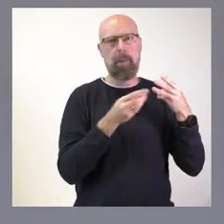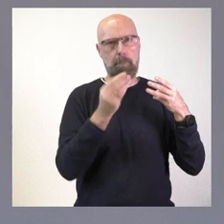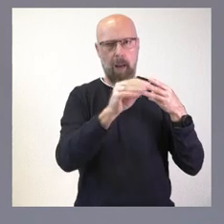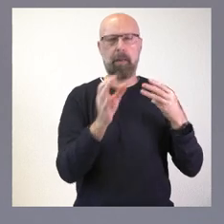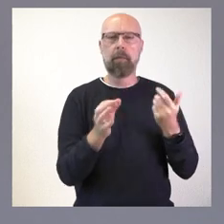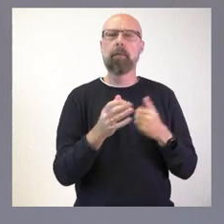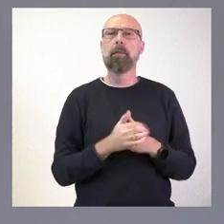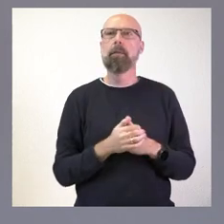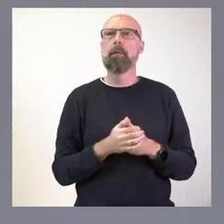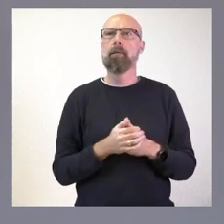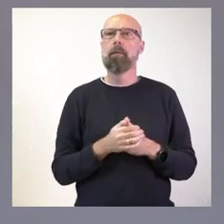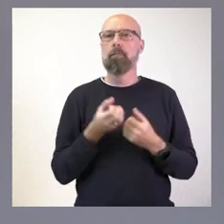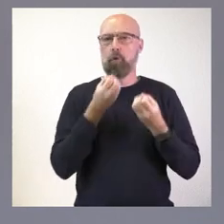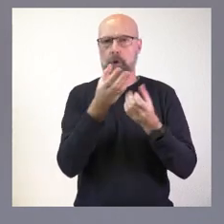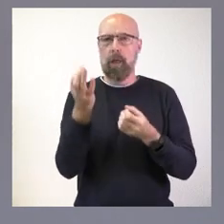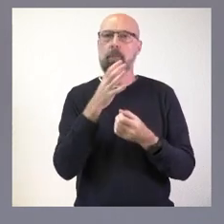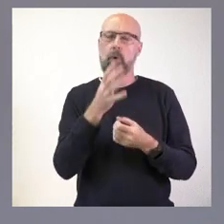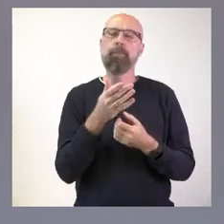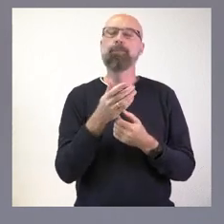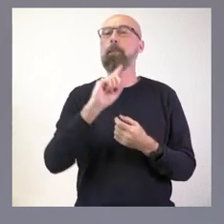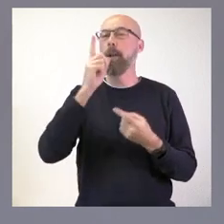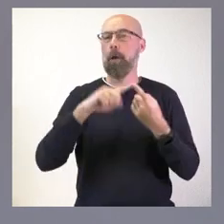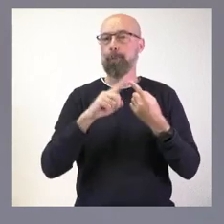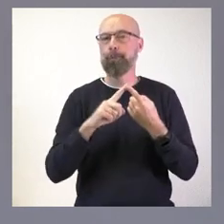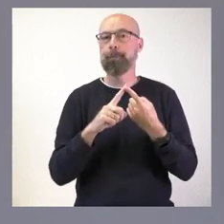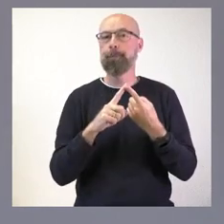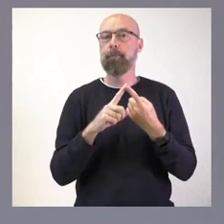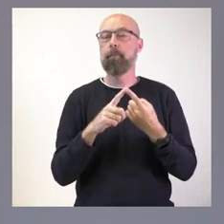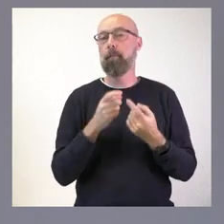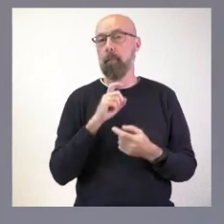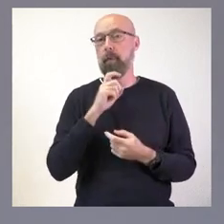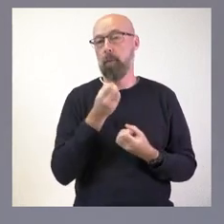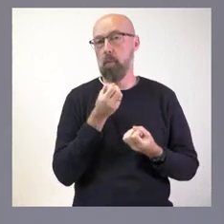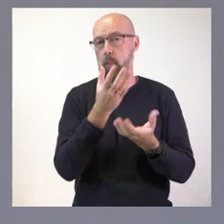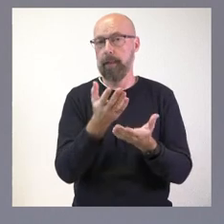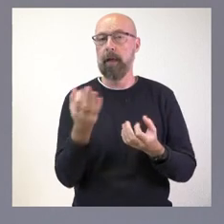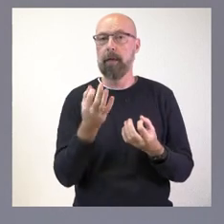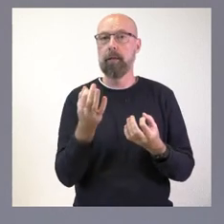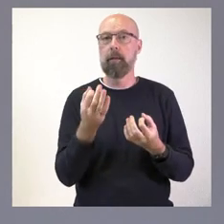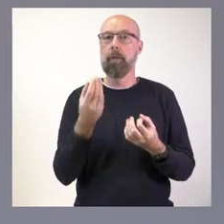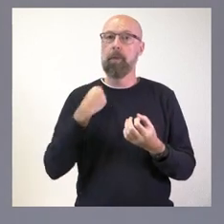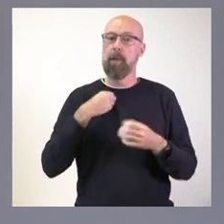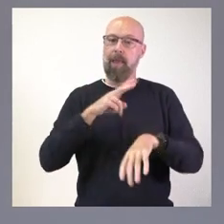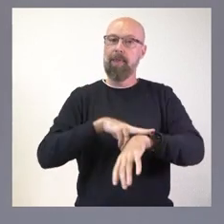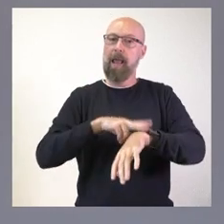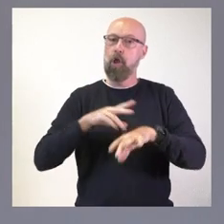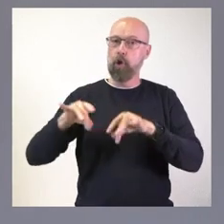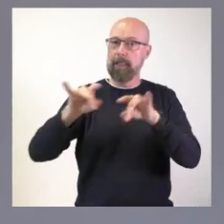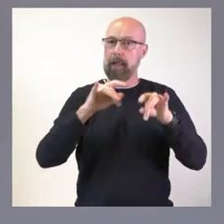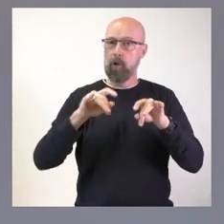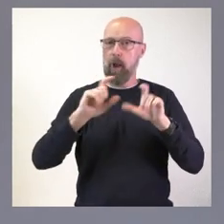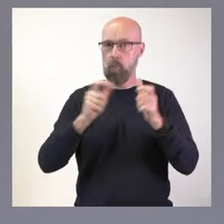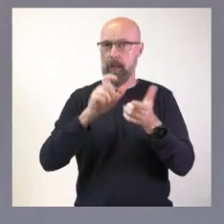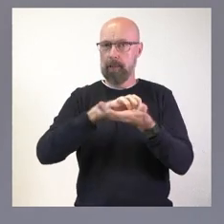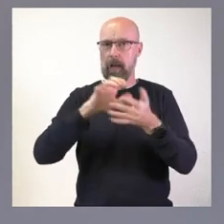informemos, porque lo hemos visto también en el propio Consejo de Gobierno. En primer lugar, dar cuenta de que por parte de la Delegación Territorial de la Junta de Castilla